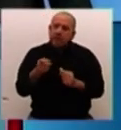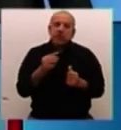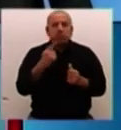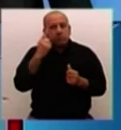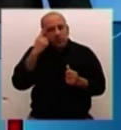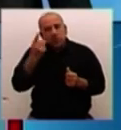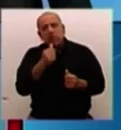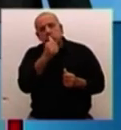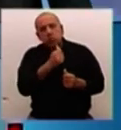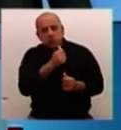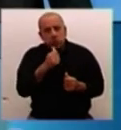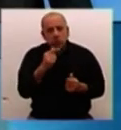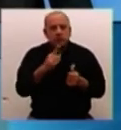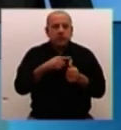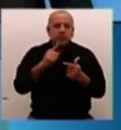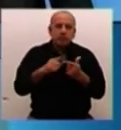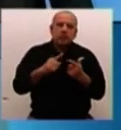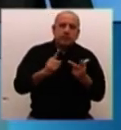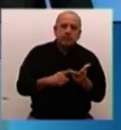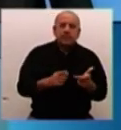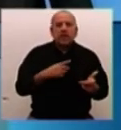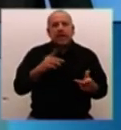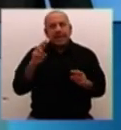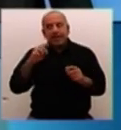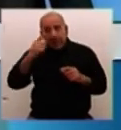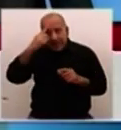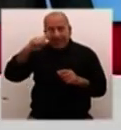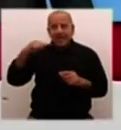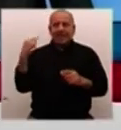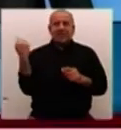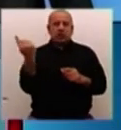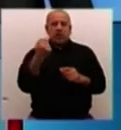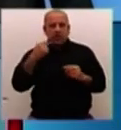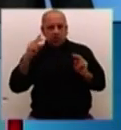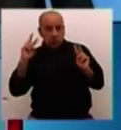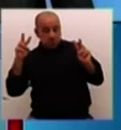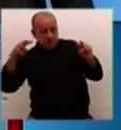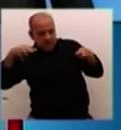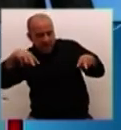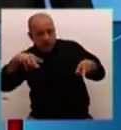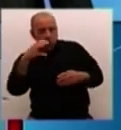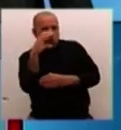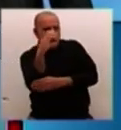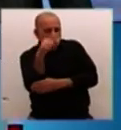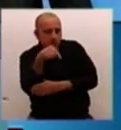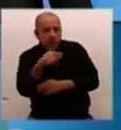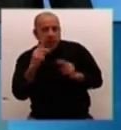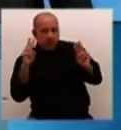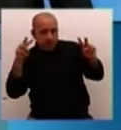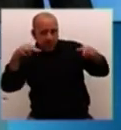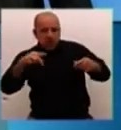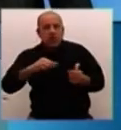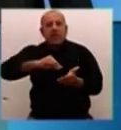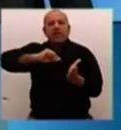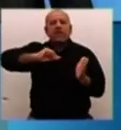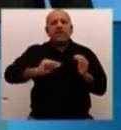repito, la presión internacional funcionó. Hay que decirlo. Funcionó la firma en Cartagena, funcionó